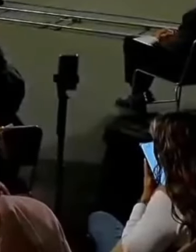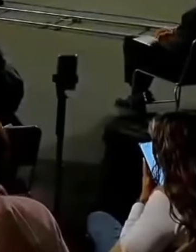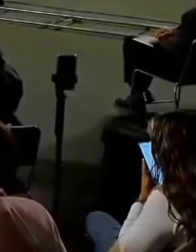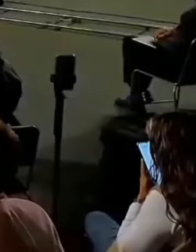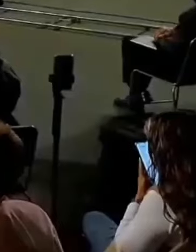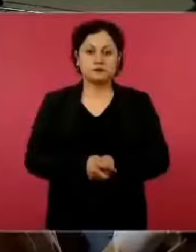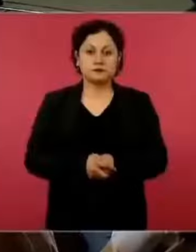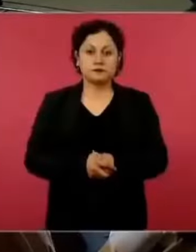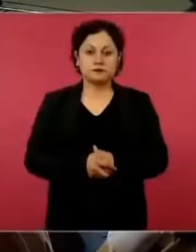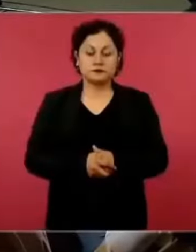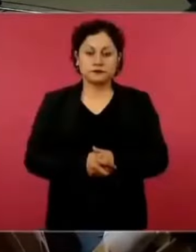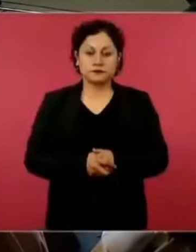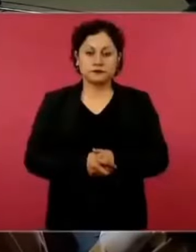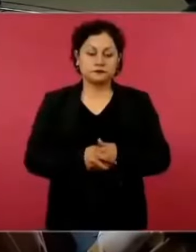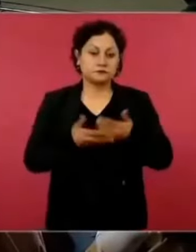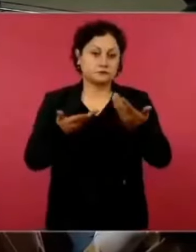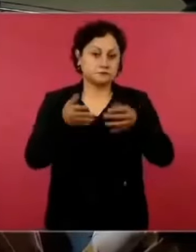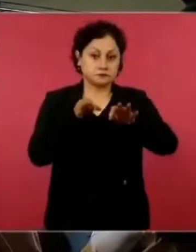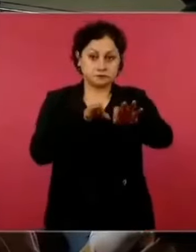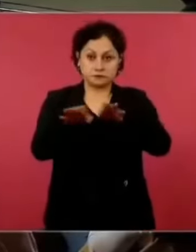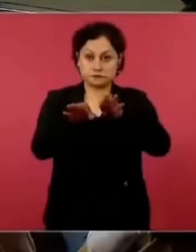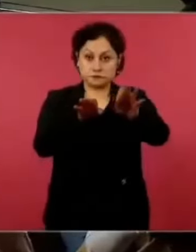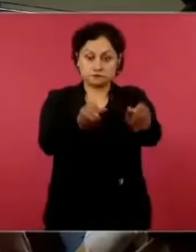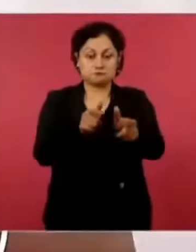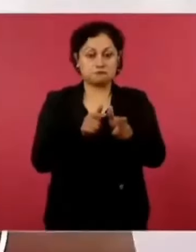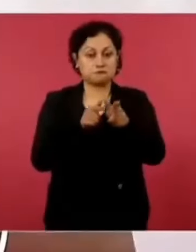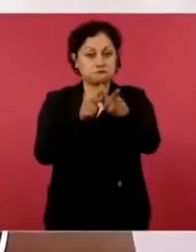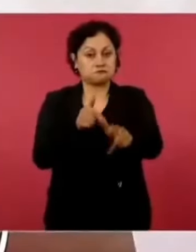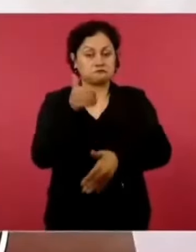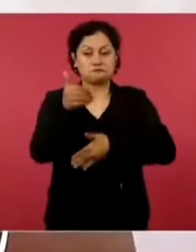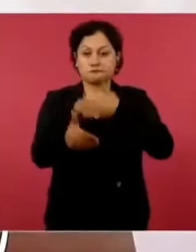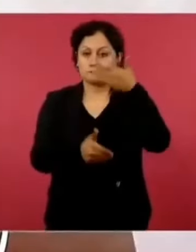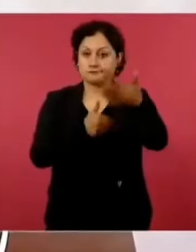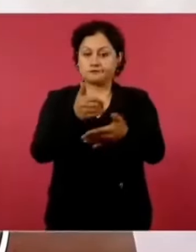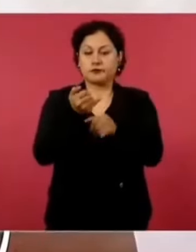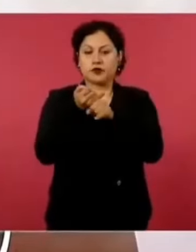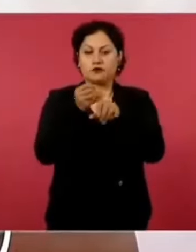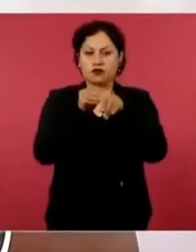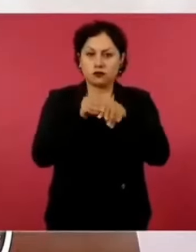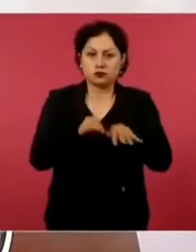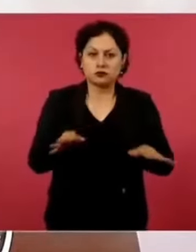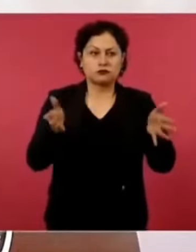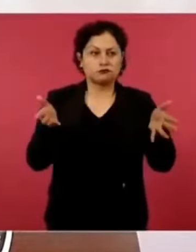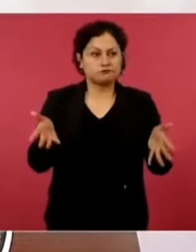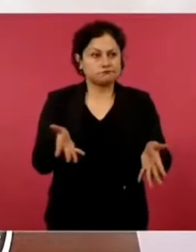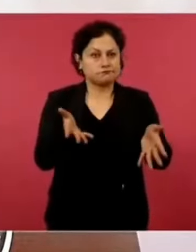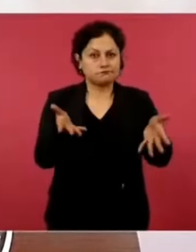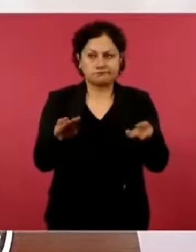seguir trabajando, hay que seguir informando, orientando a la gente,